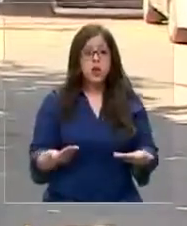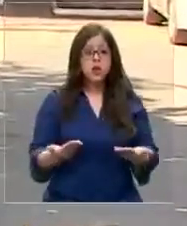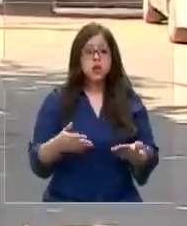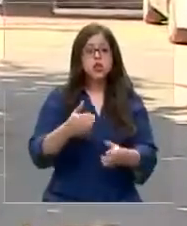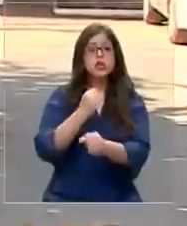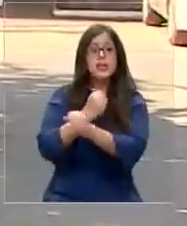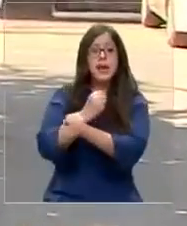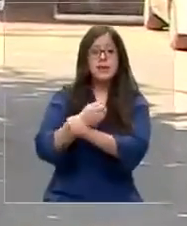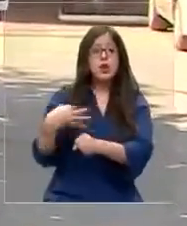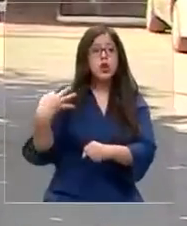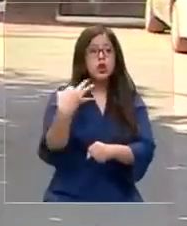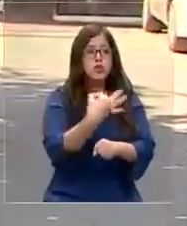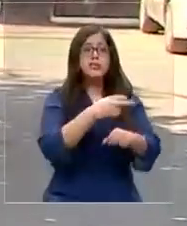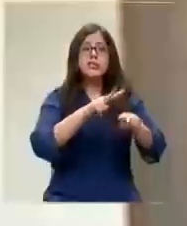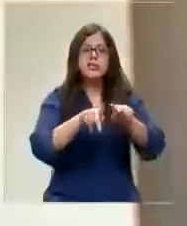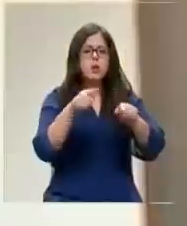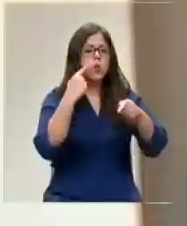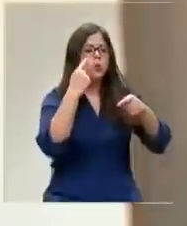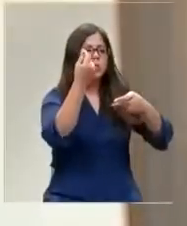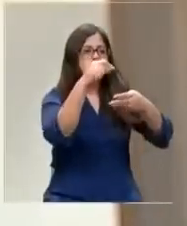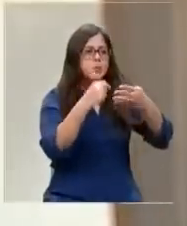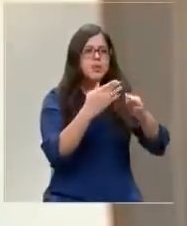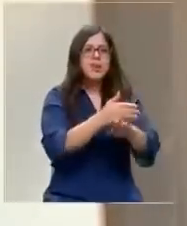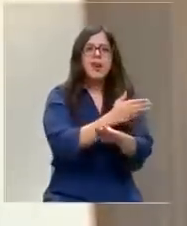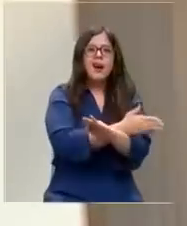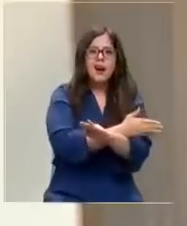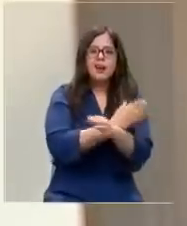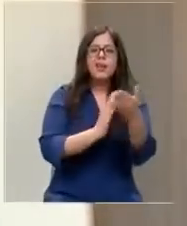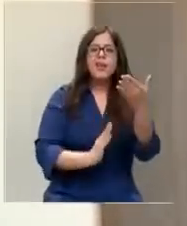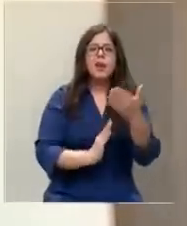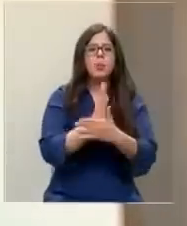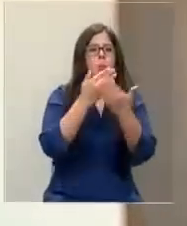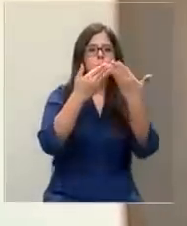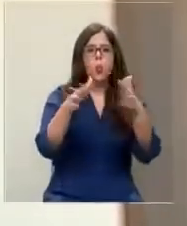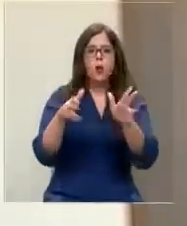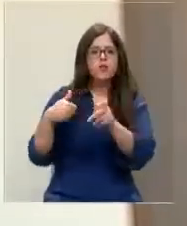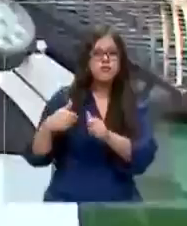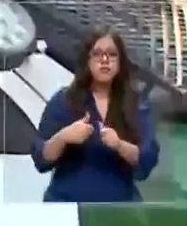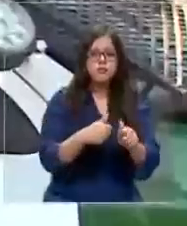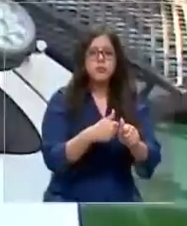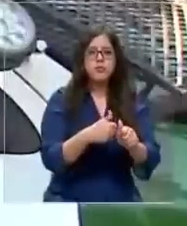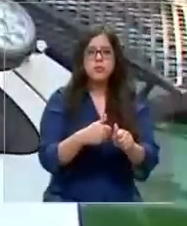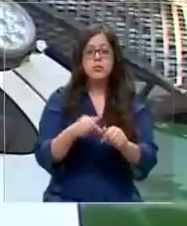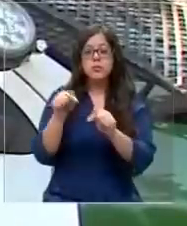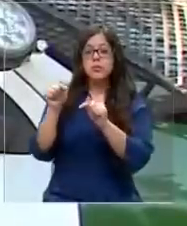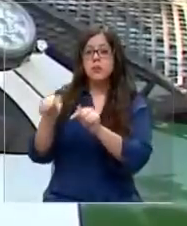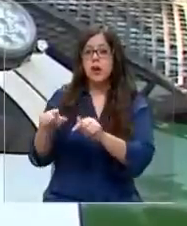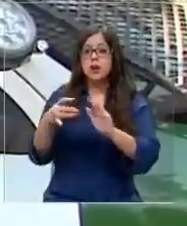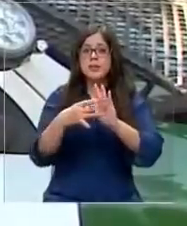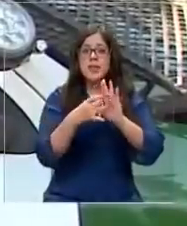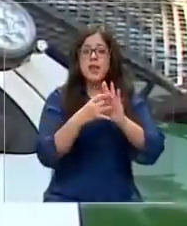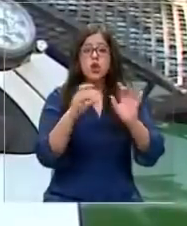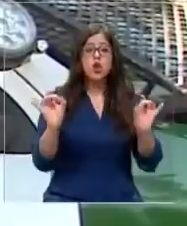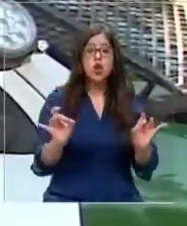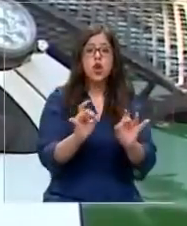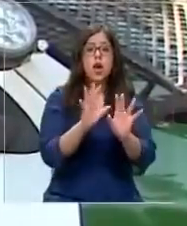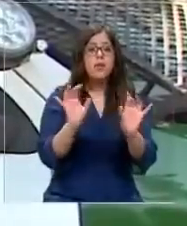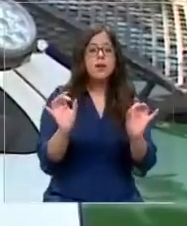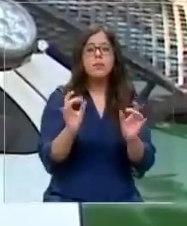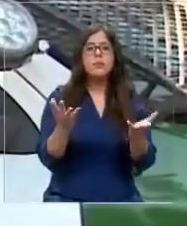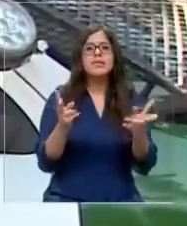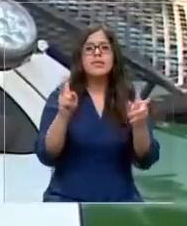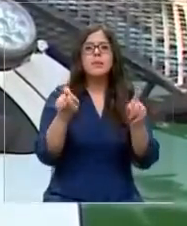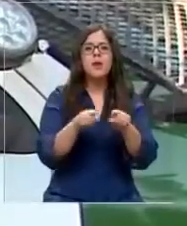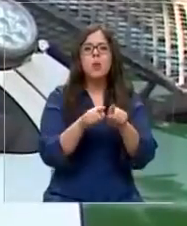uniformados dicen realizan una evaluación previa antes de comenzar cualquier seguimiento. Si es un delito grave, si es un hecho de